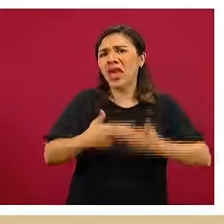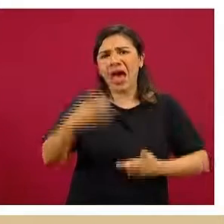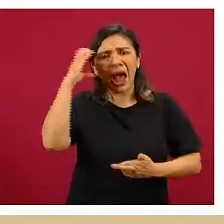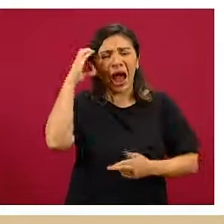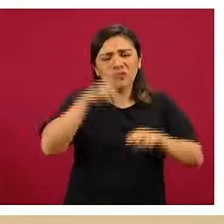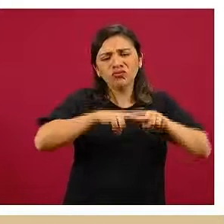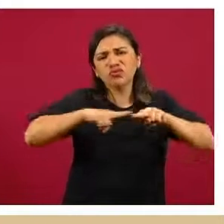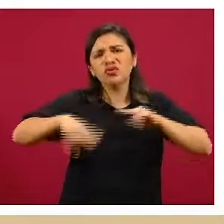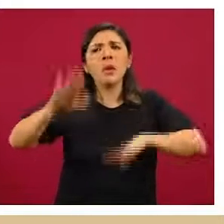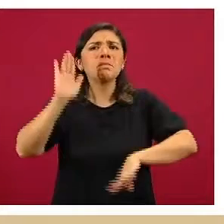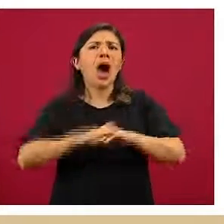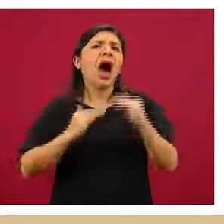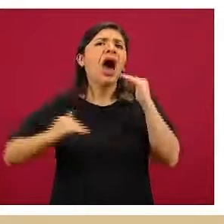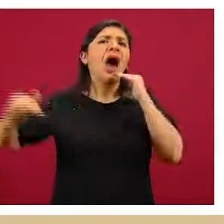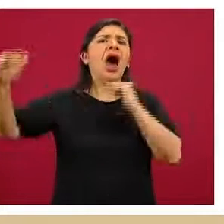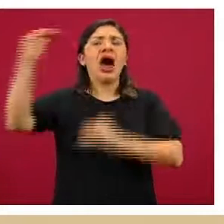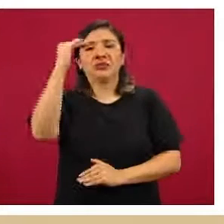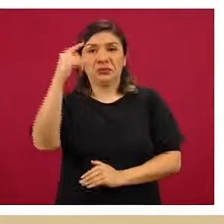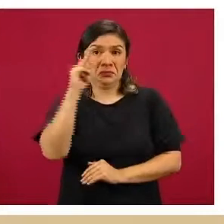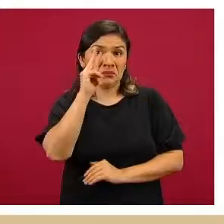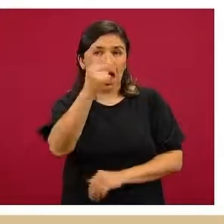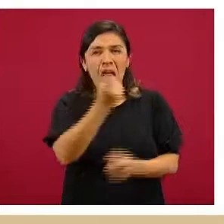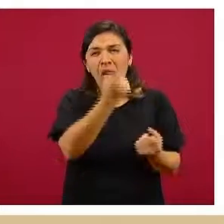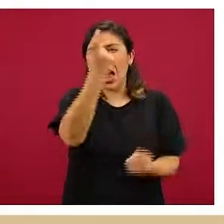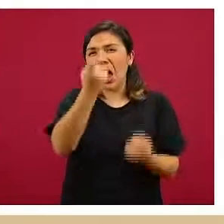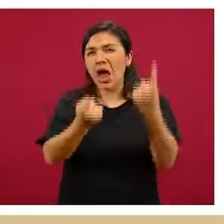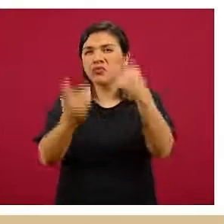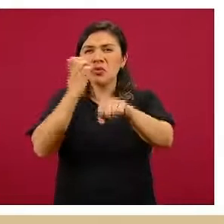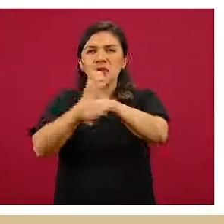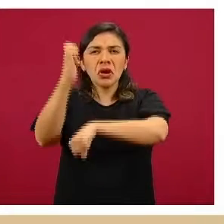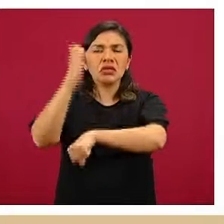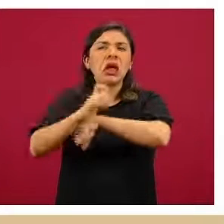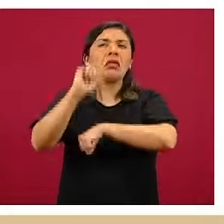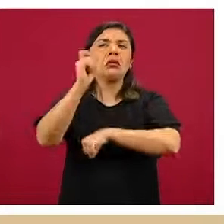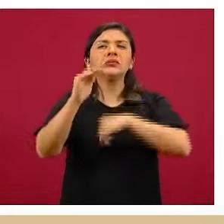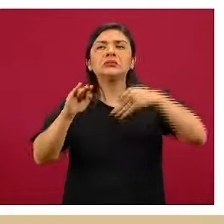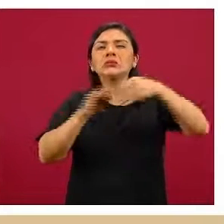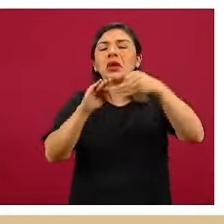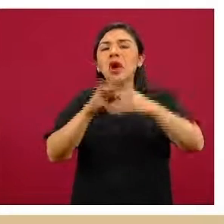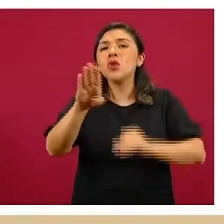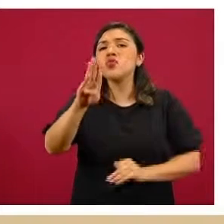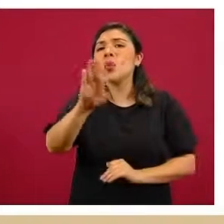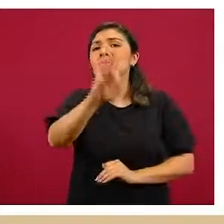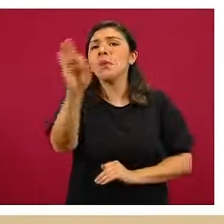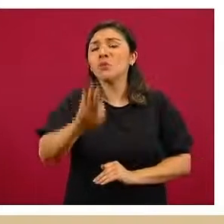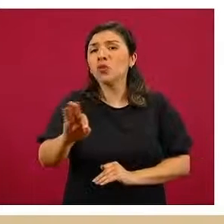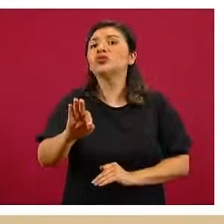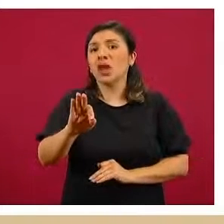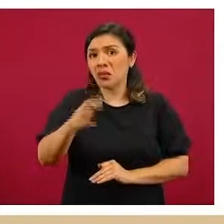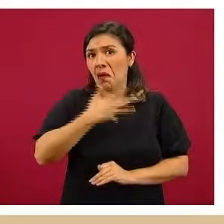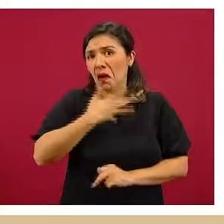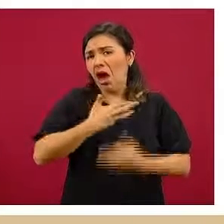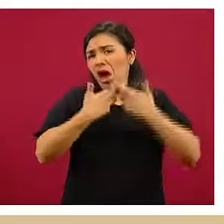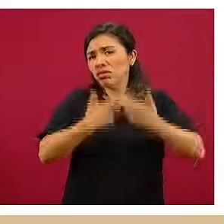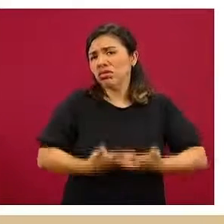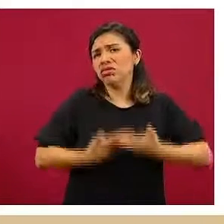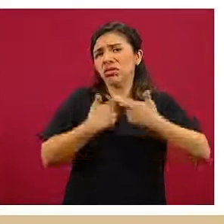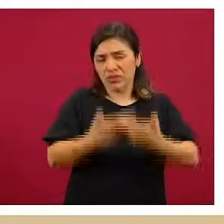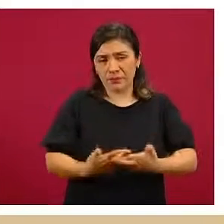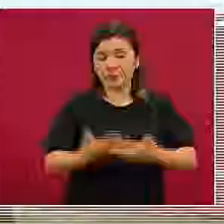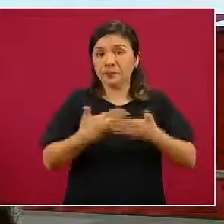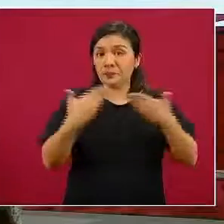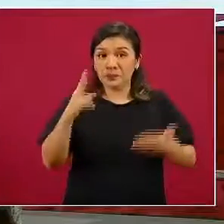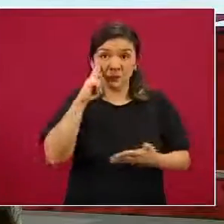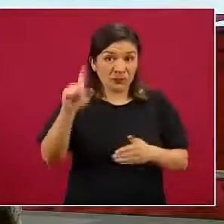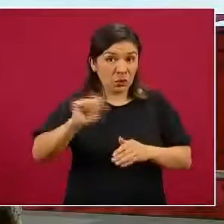alta, que como vemos en algunos estados es superior o cercana al 90 por ciento del total de sus camas. Veamos